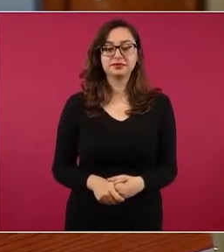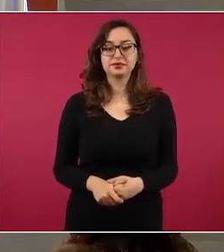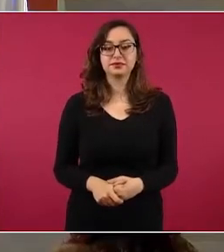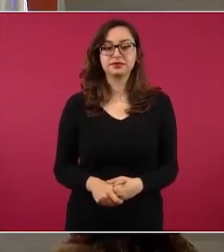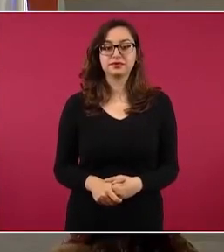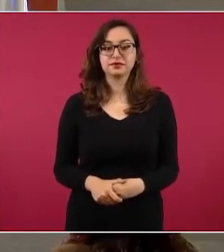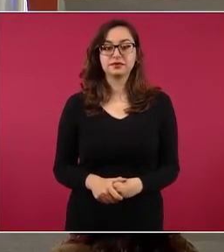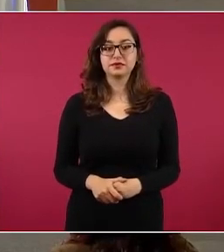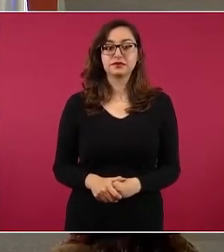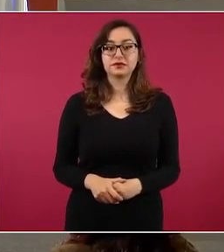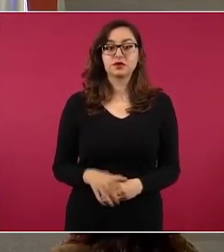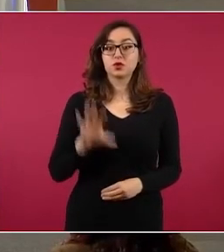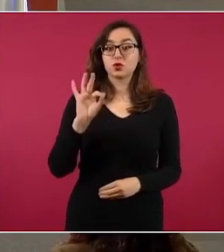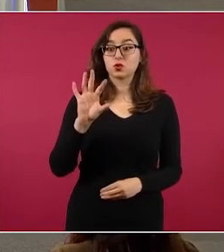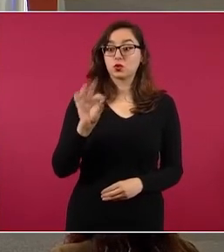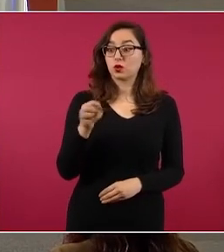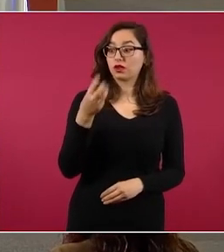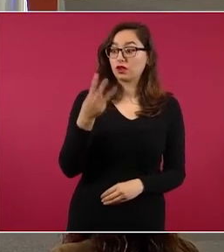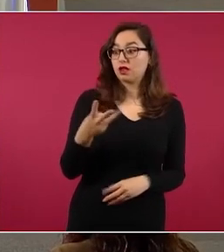43, entonces.